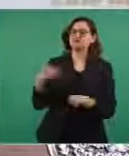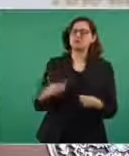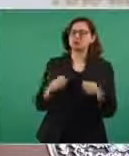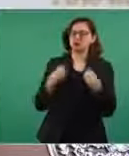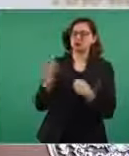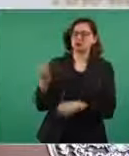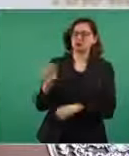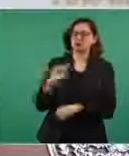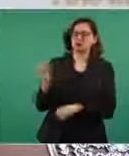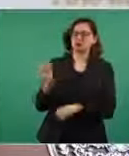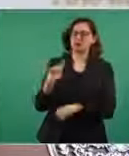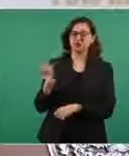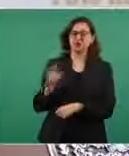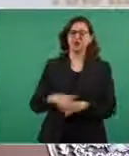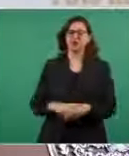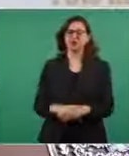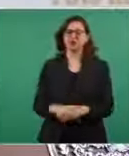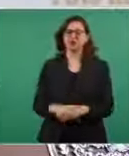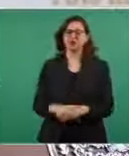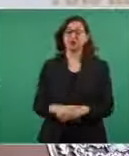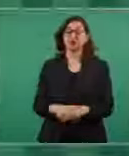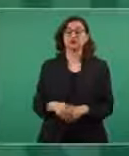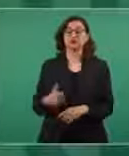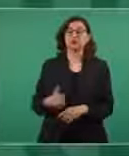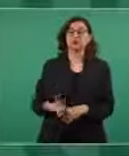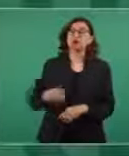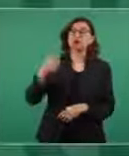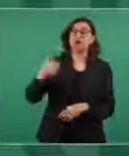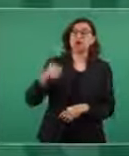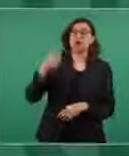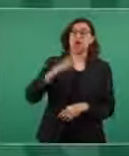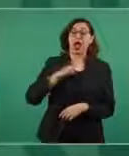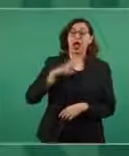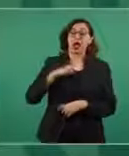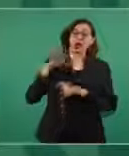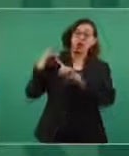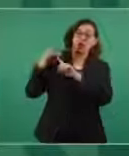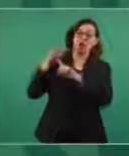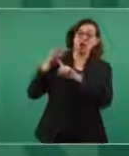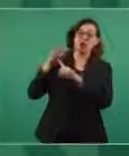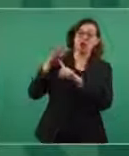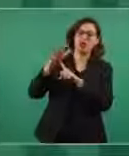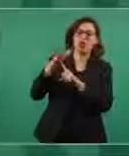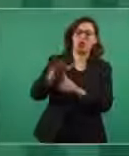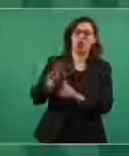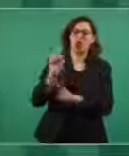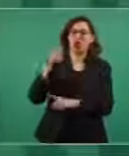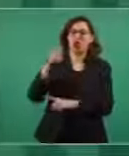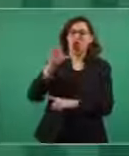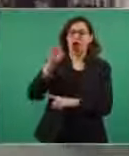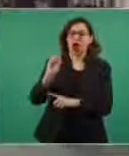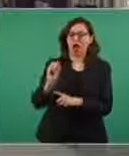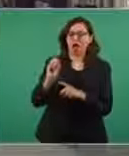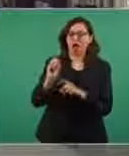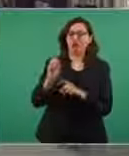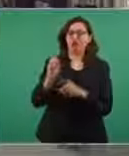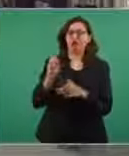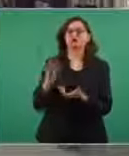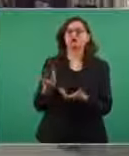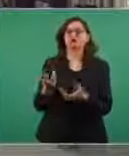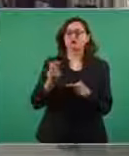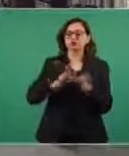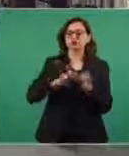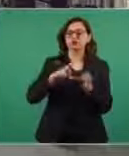llega ahí pero arriba hay un helipuerto y agarra el avión el helicóptero